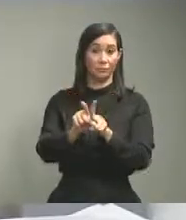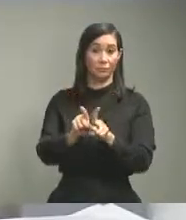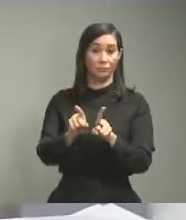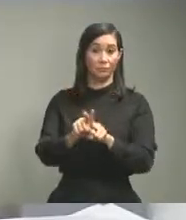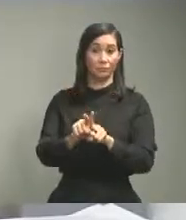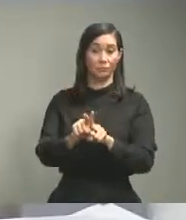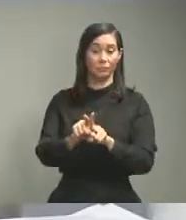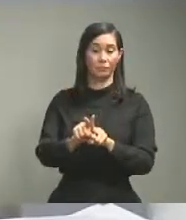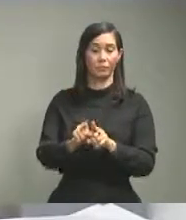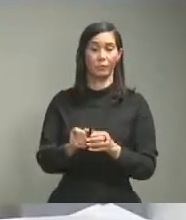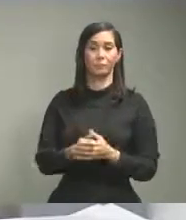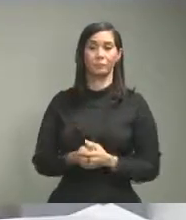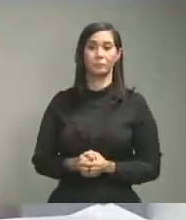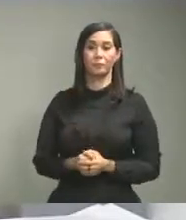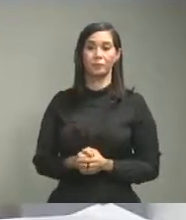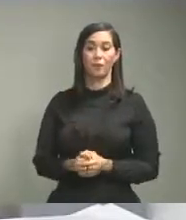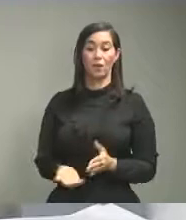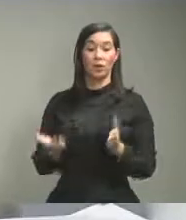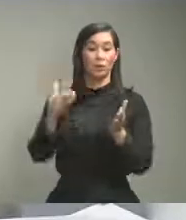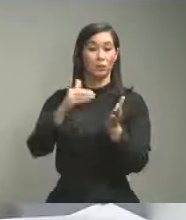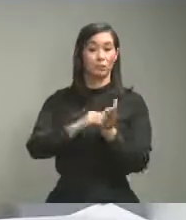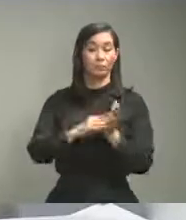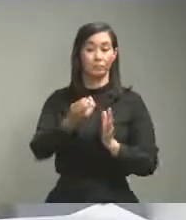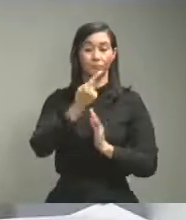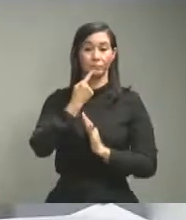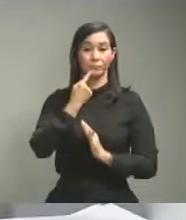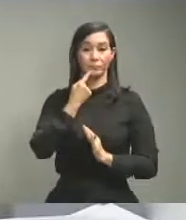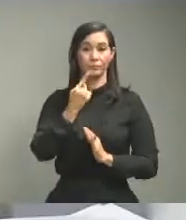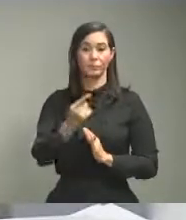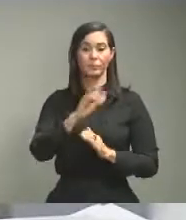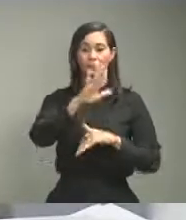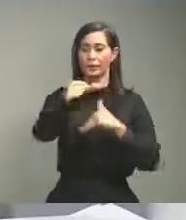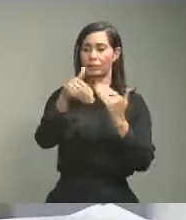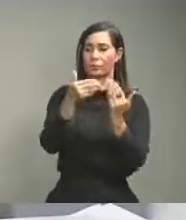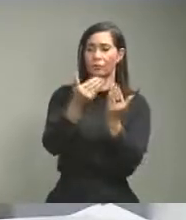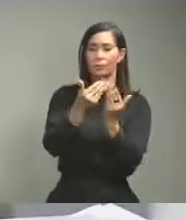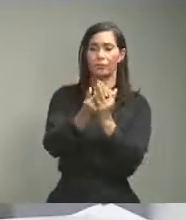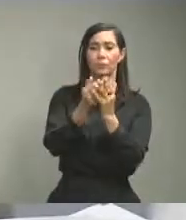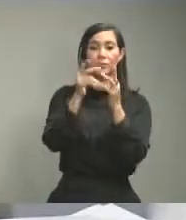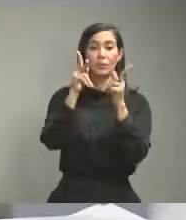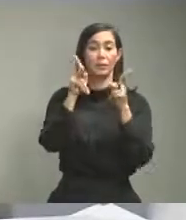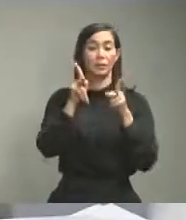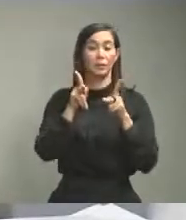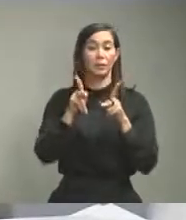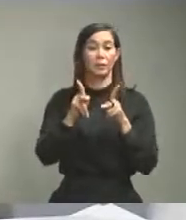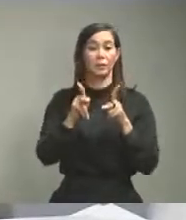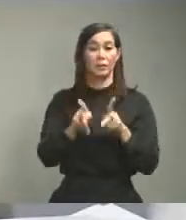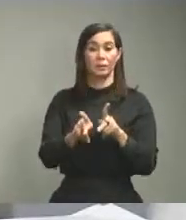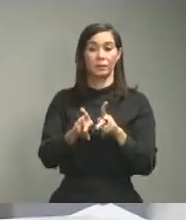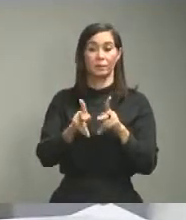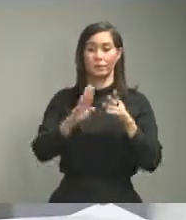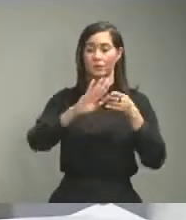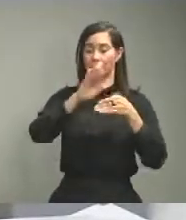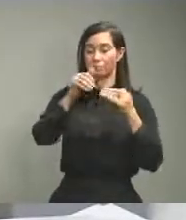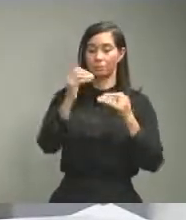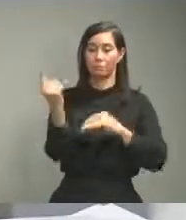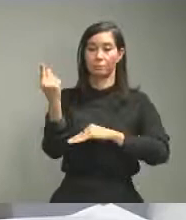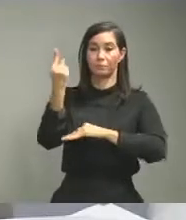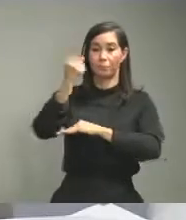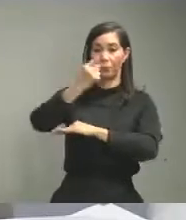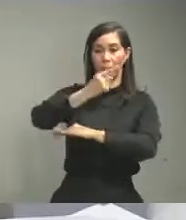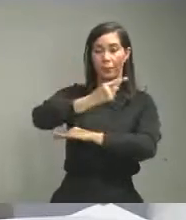queremos ratificar nueva vez a toda la población que durante el día